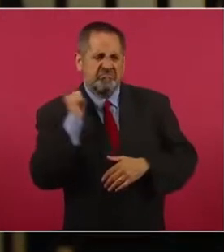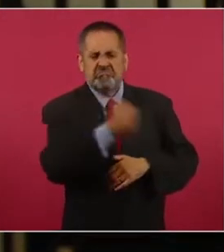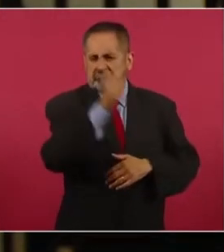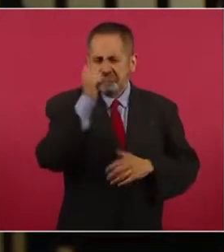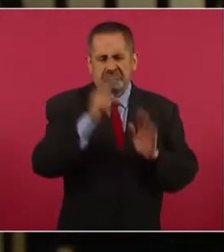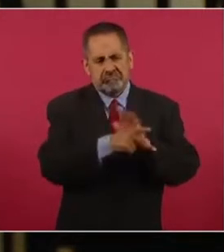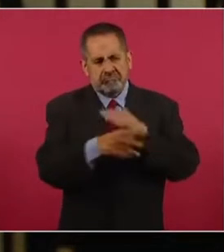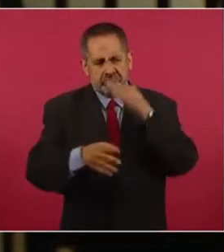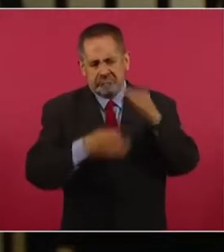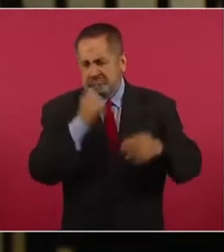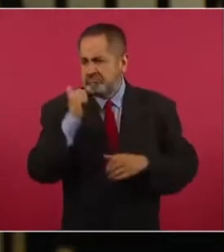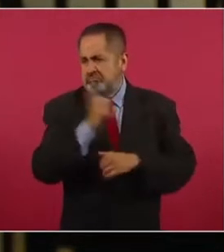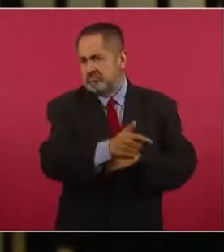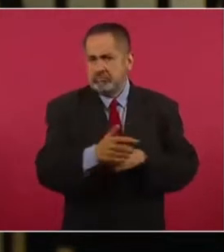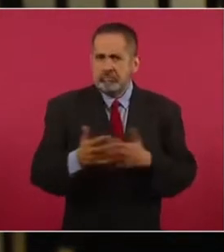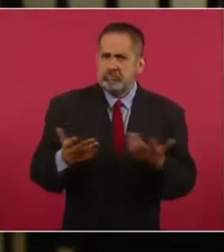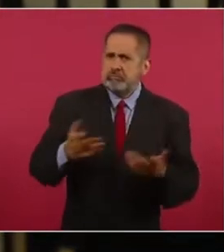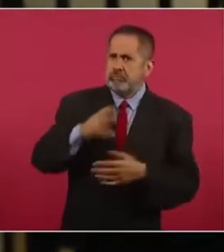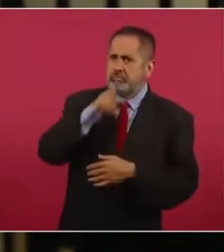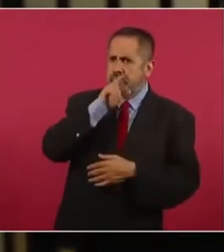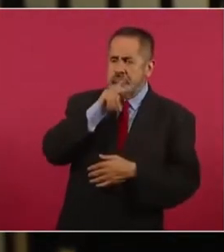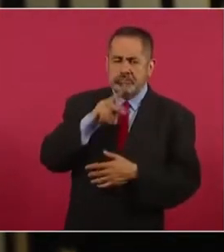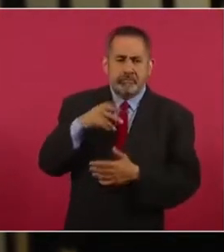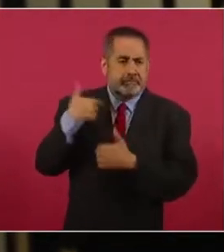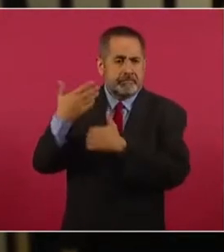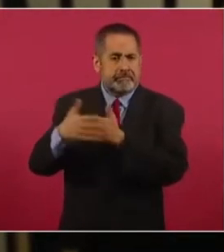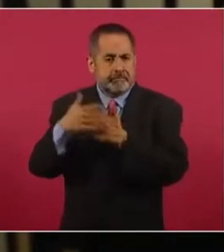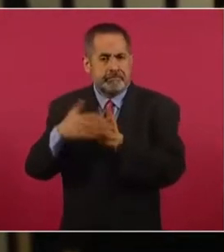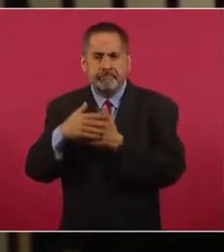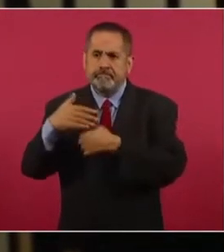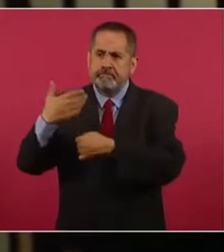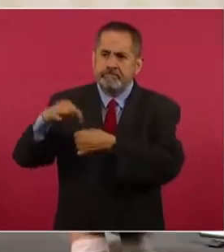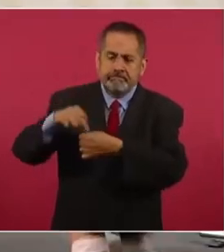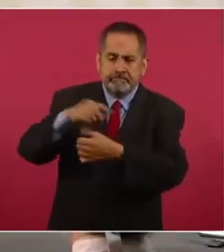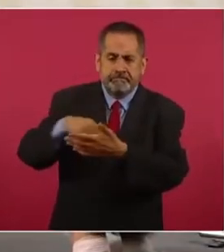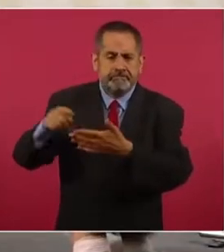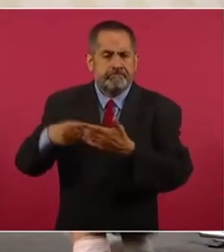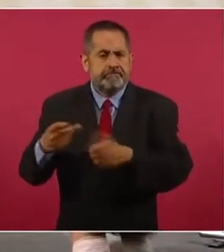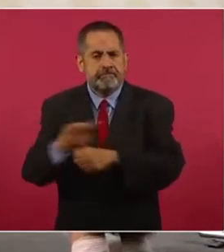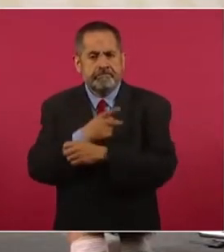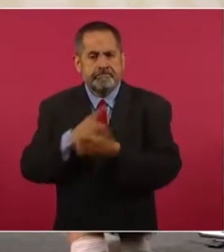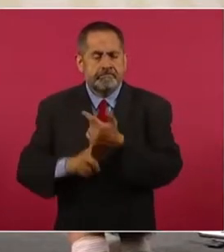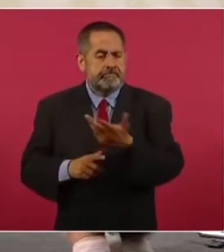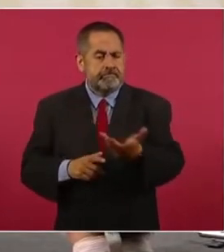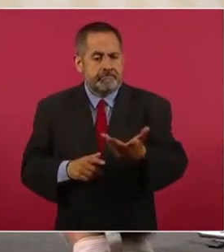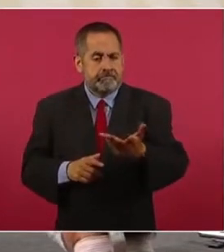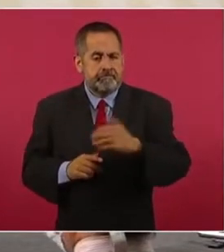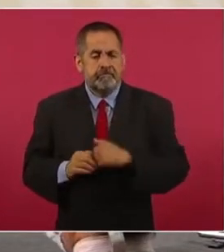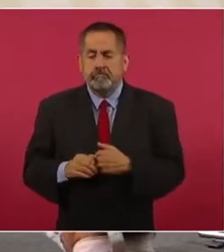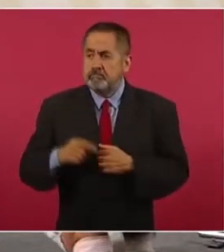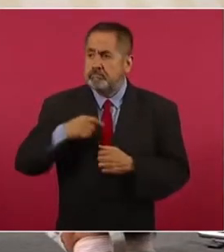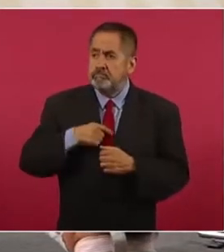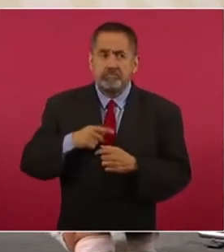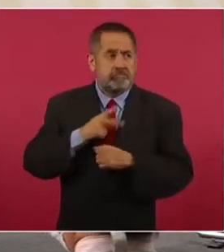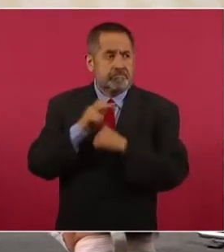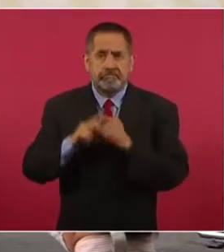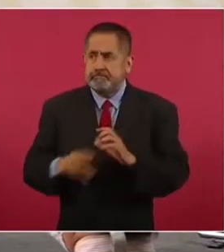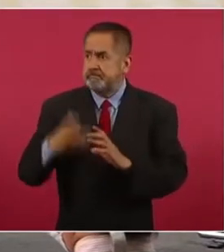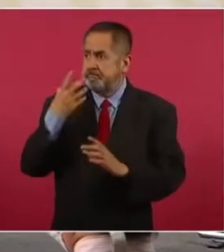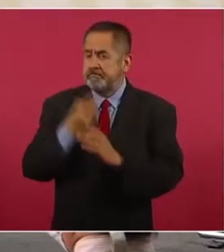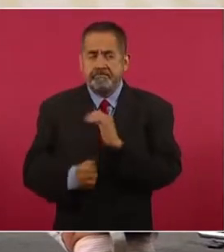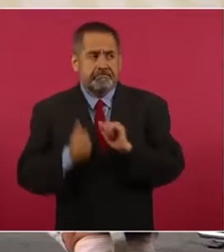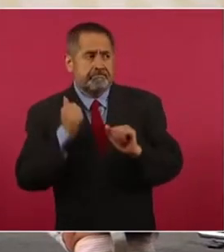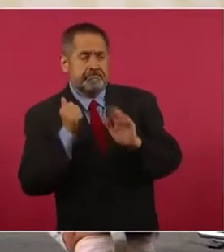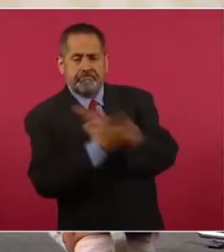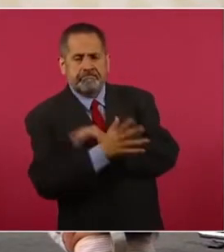esto frente a los próximos comicios electorales en el país y pues también dice, no voy a huir del país y